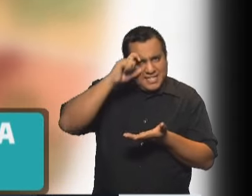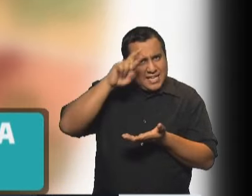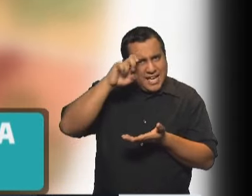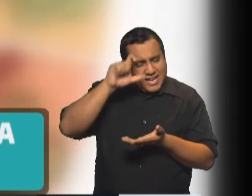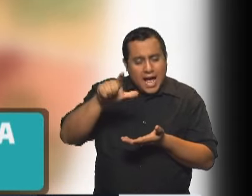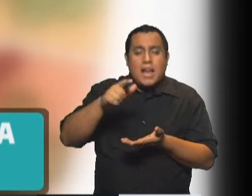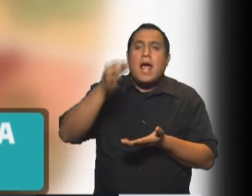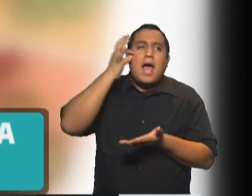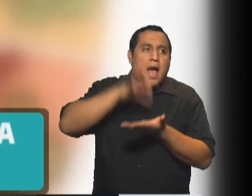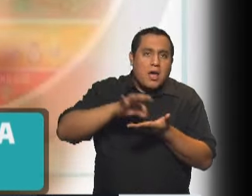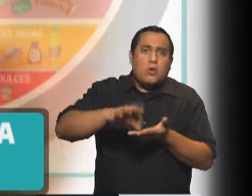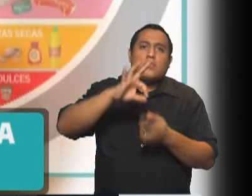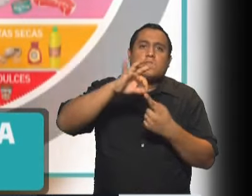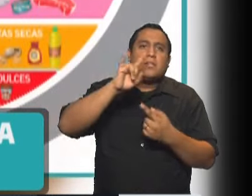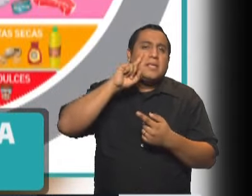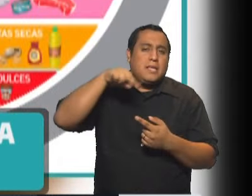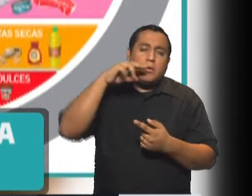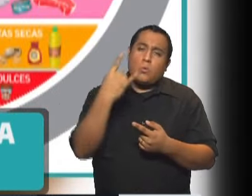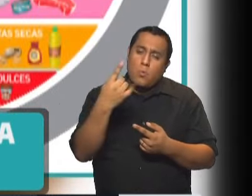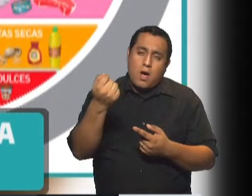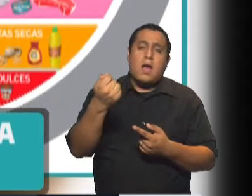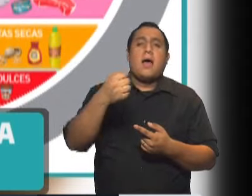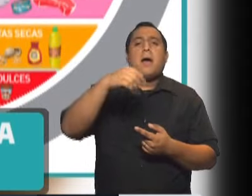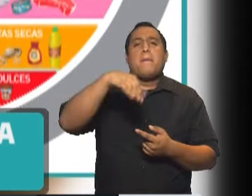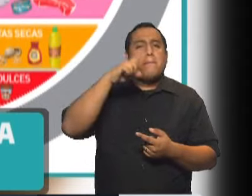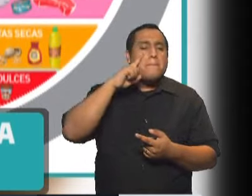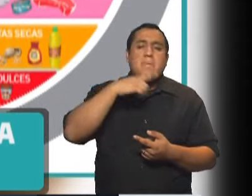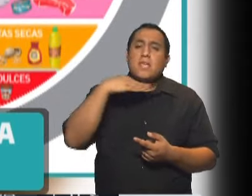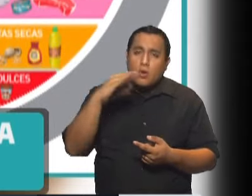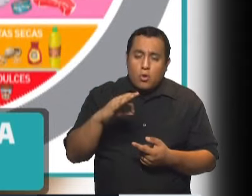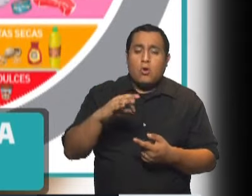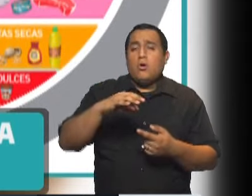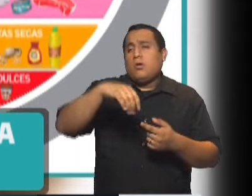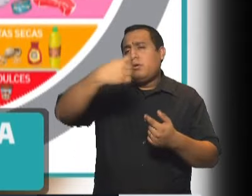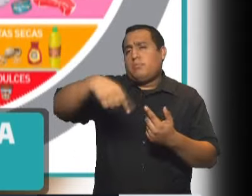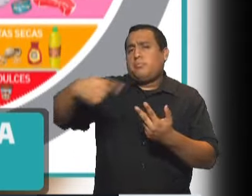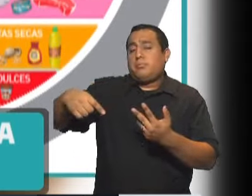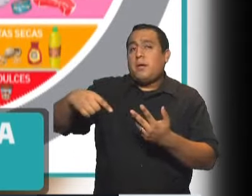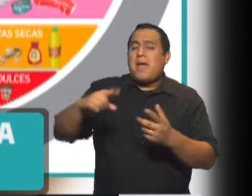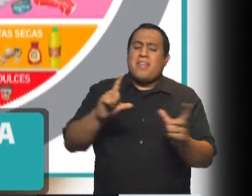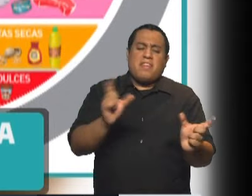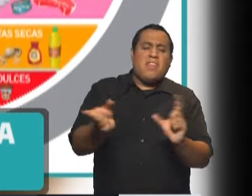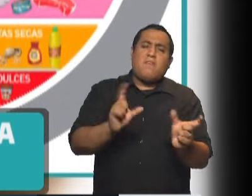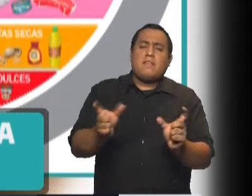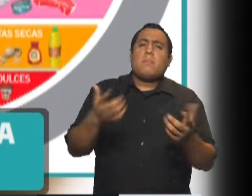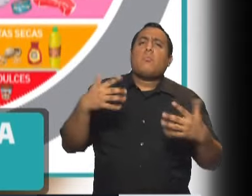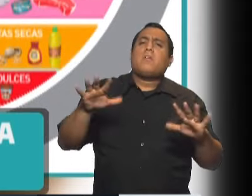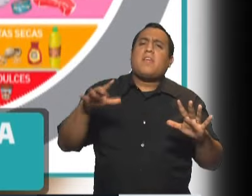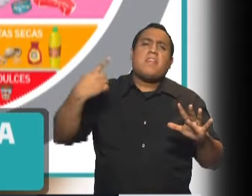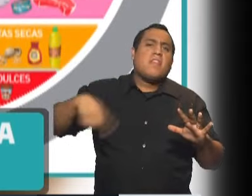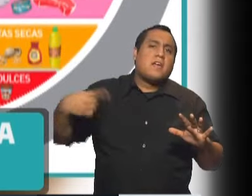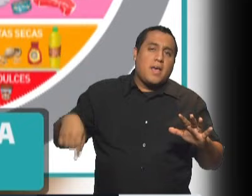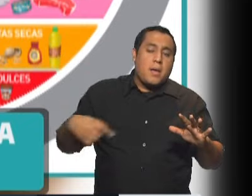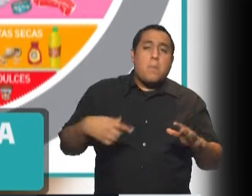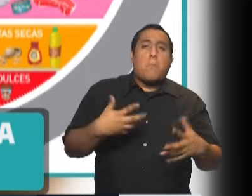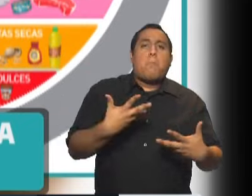el arroz la quinoa el mijo y quizás donde podemos empezar a encontrar algunas diferencias tienen que ver con la parte de las